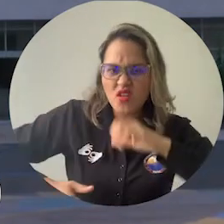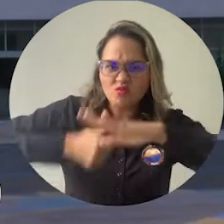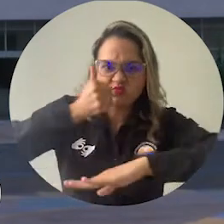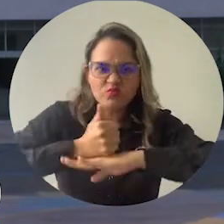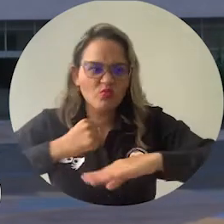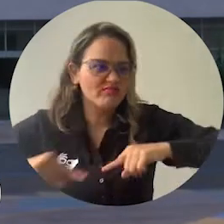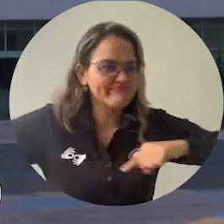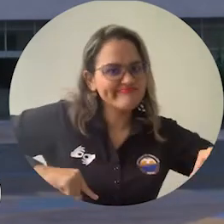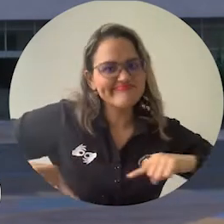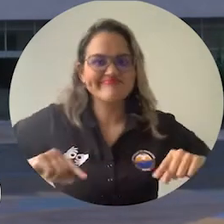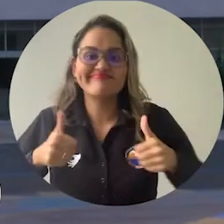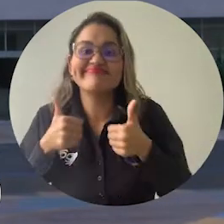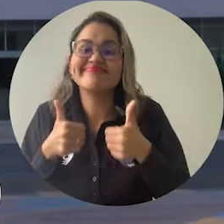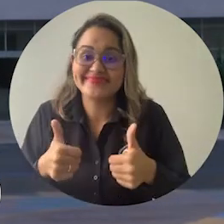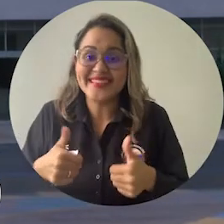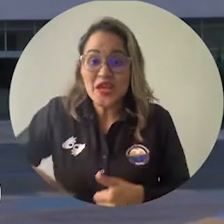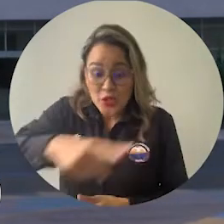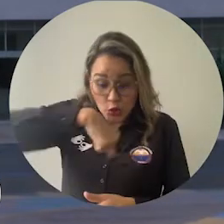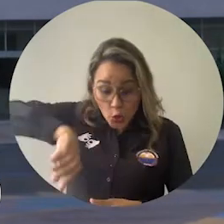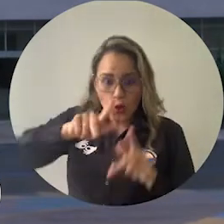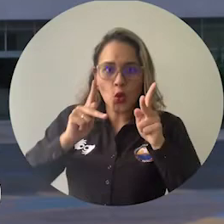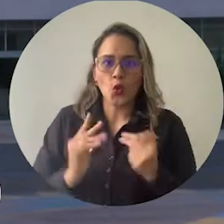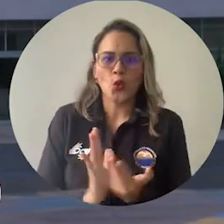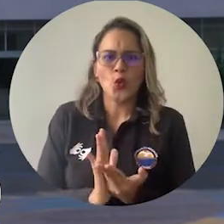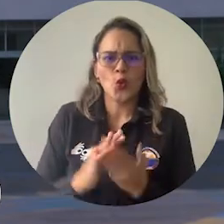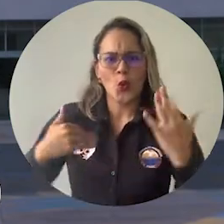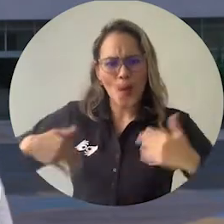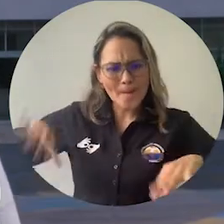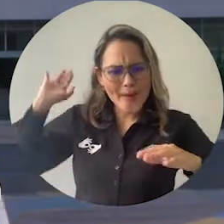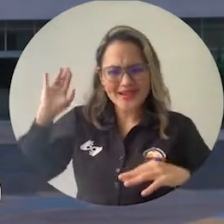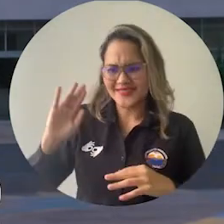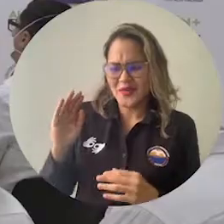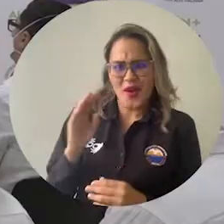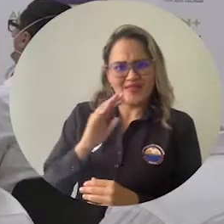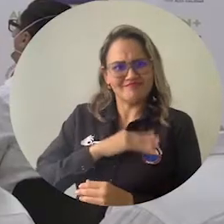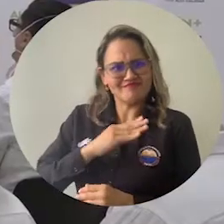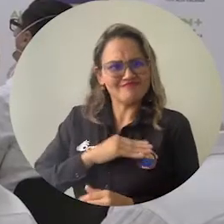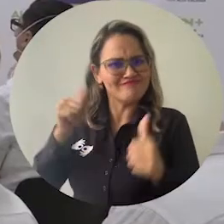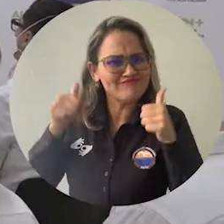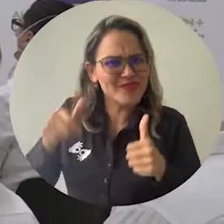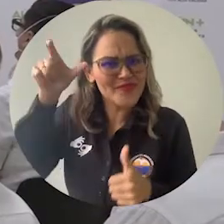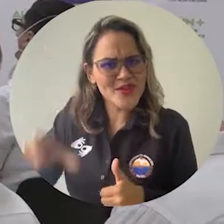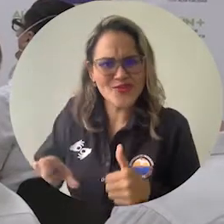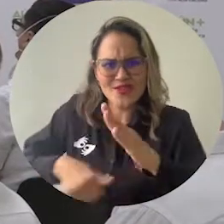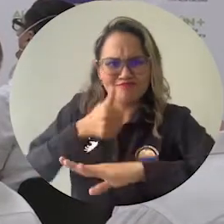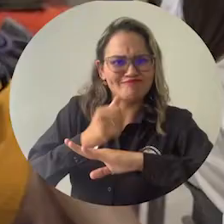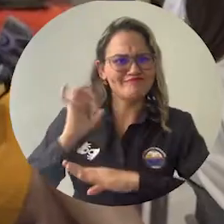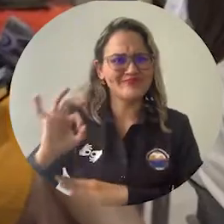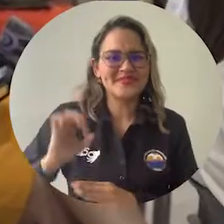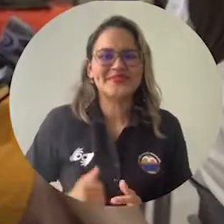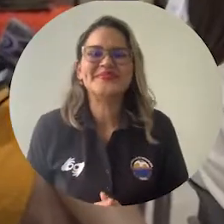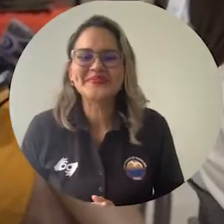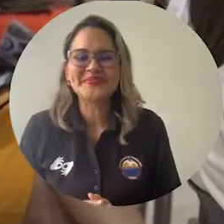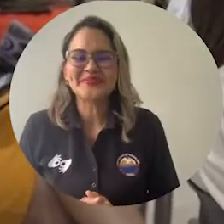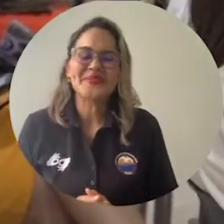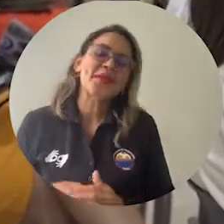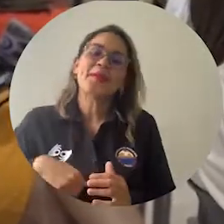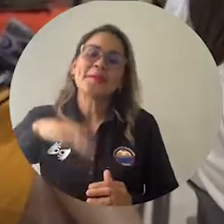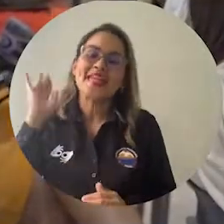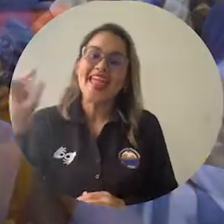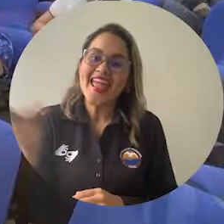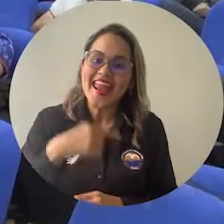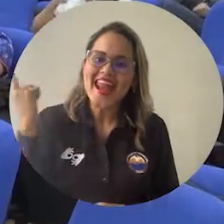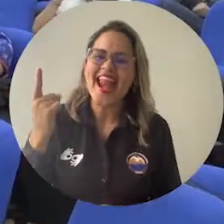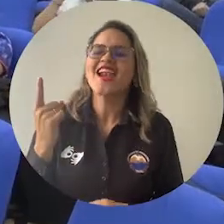representa pues una confianza en que las instituciones están en buenas manos. Los jóvenes de la alma mater expresan que el rector Pablo Vera